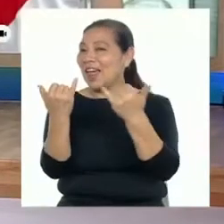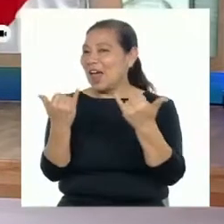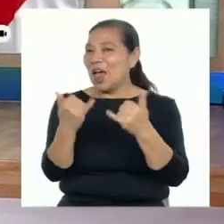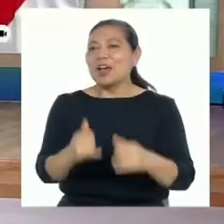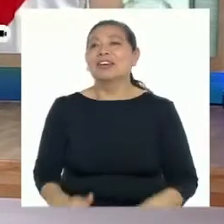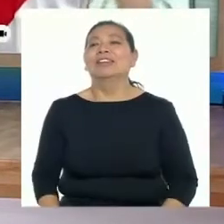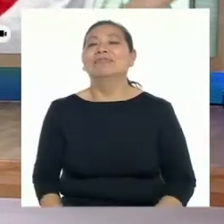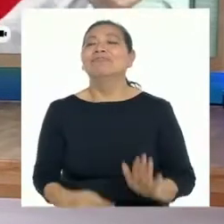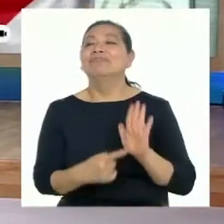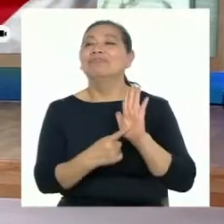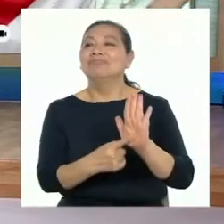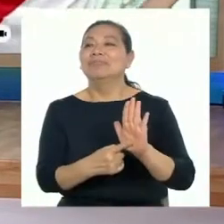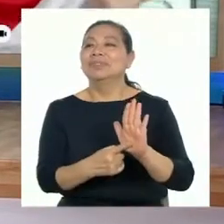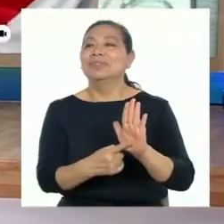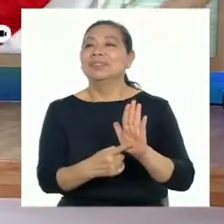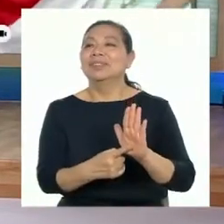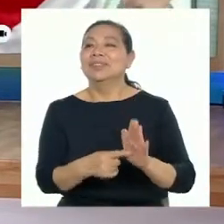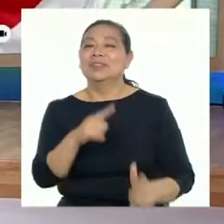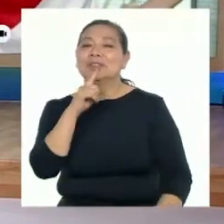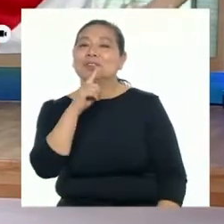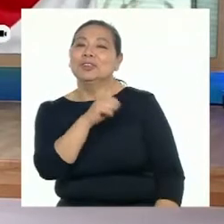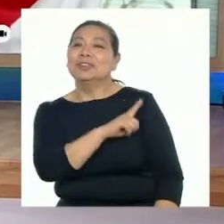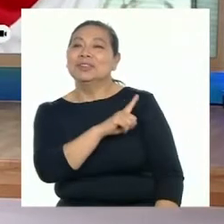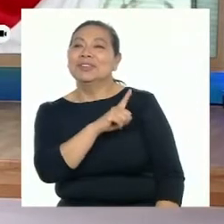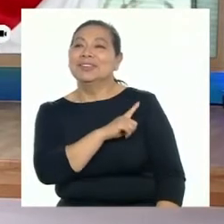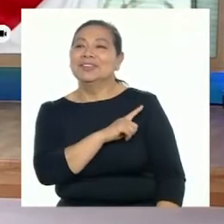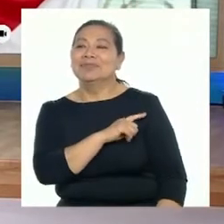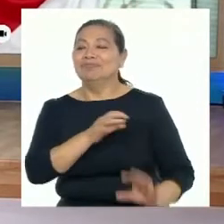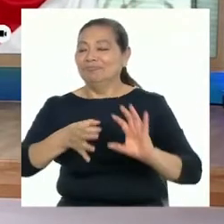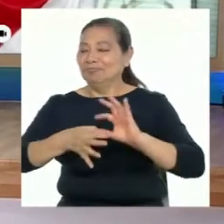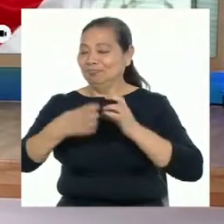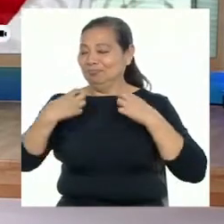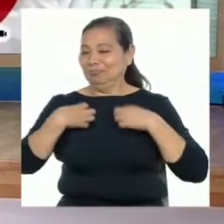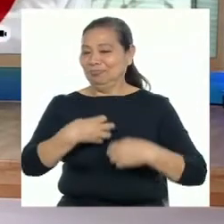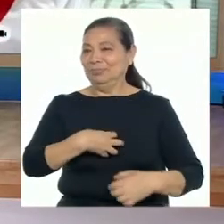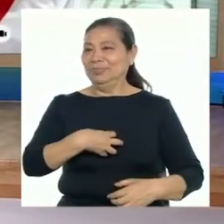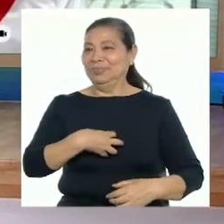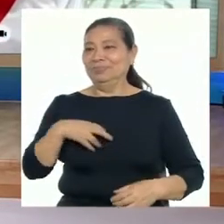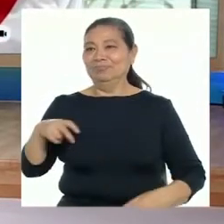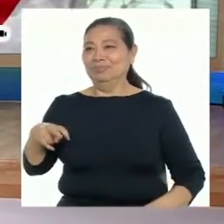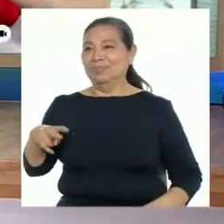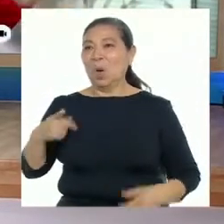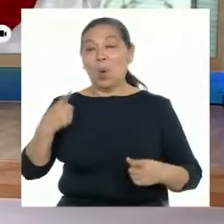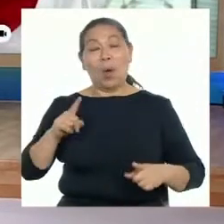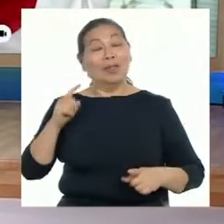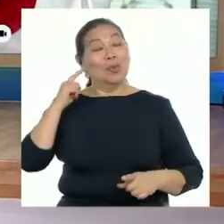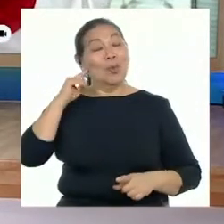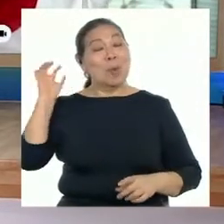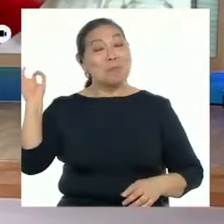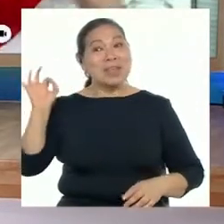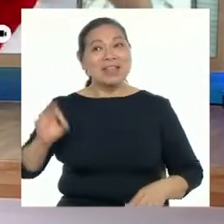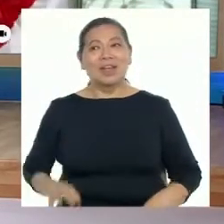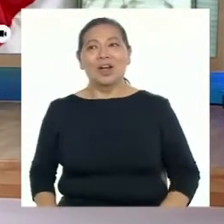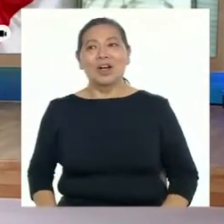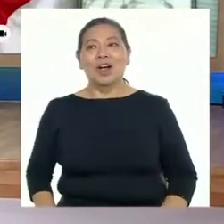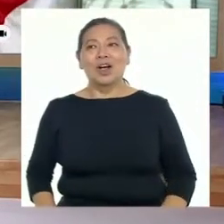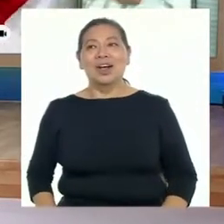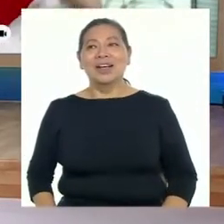hoy. Representando a primero de secundaria y medalla olímpica en bajada de escaleras cuando suena el timbre...